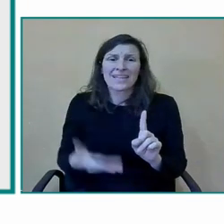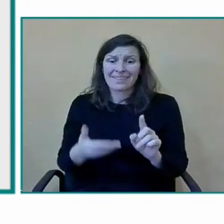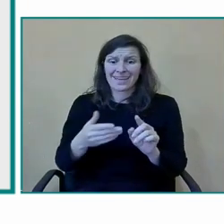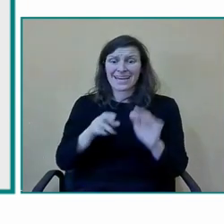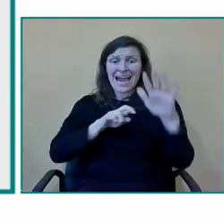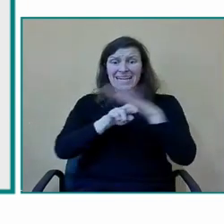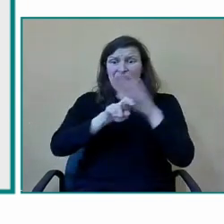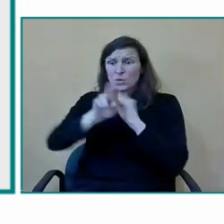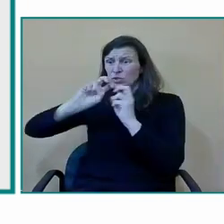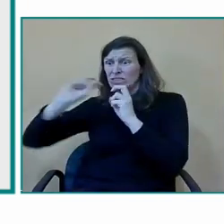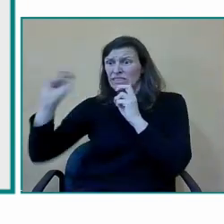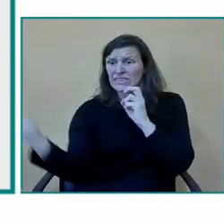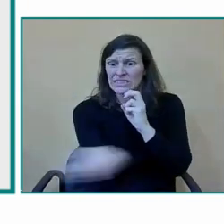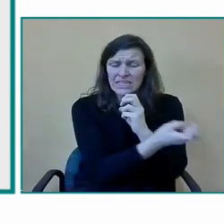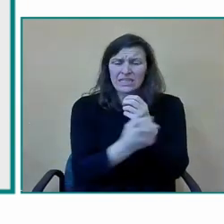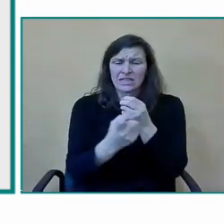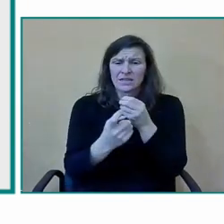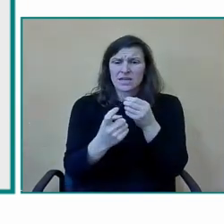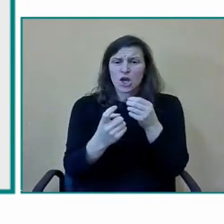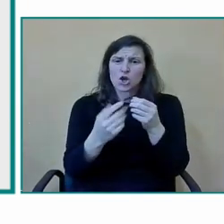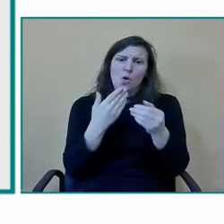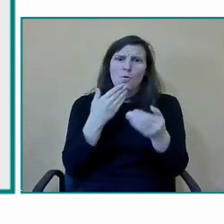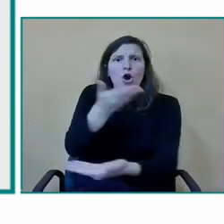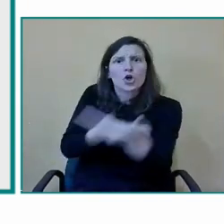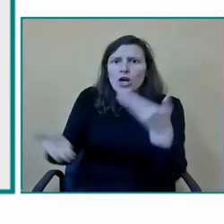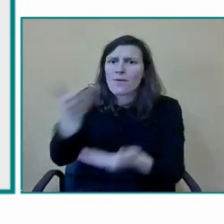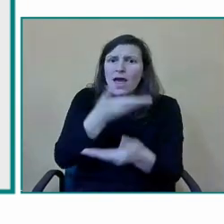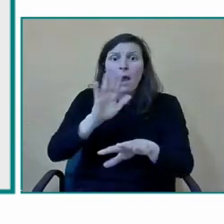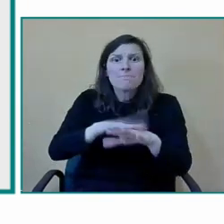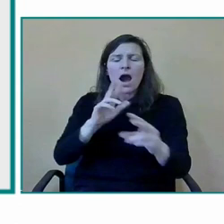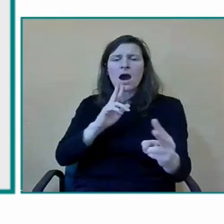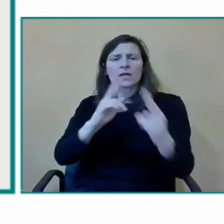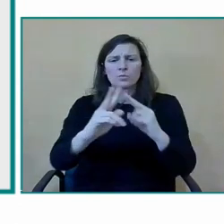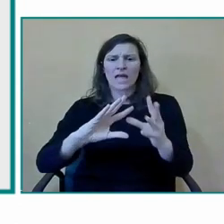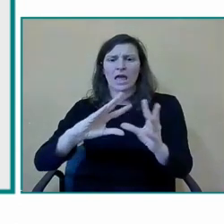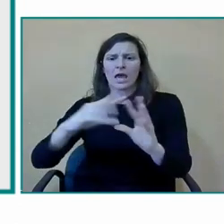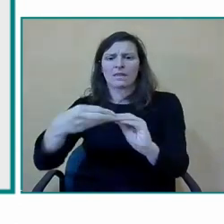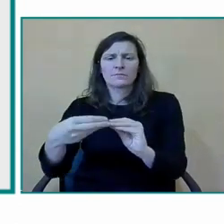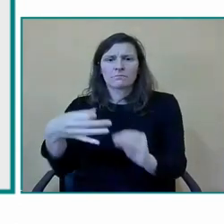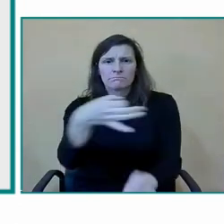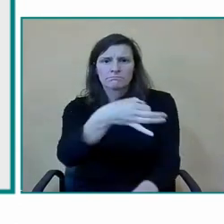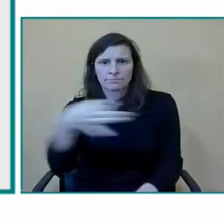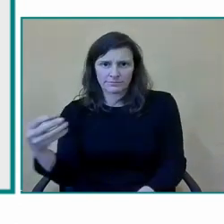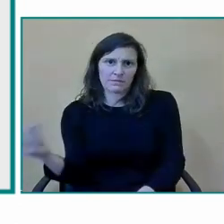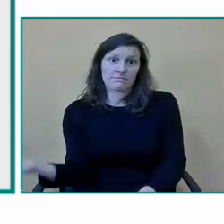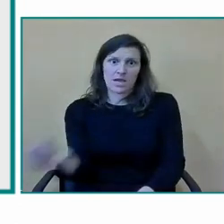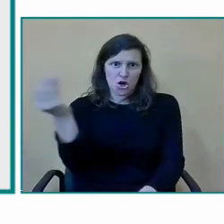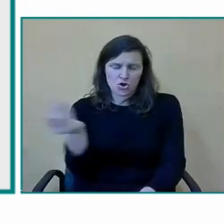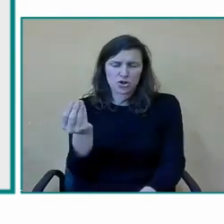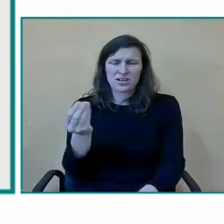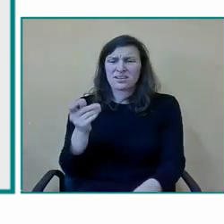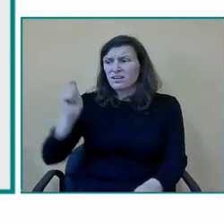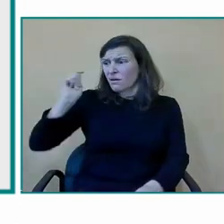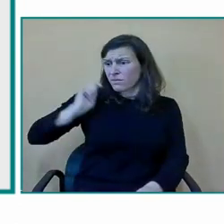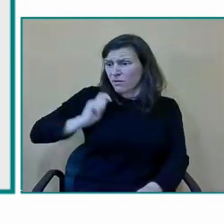para que podamos fluir entre nosotros y podamos dar una respuesta ajustada de las necesidades que